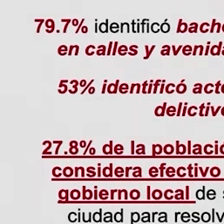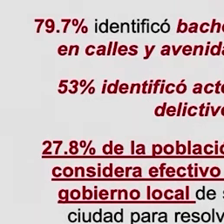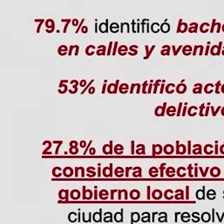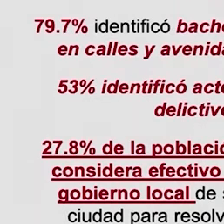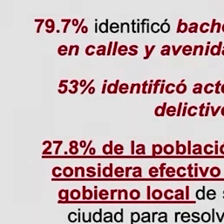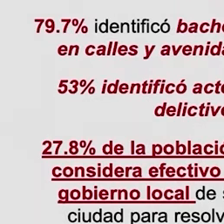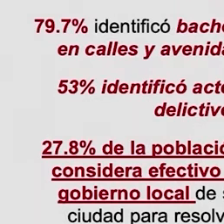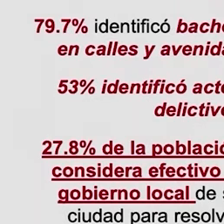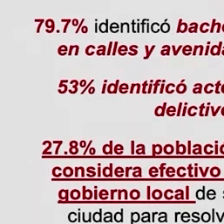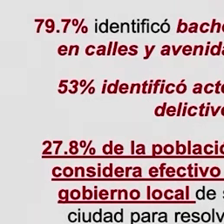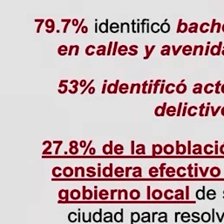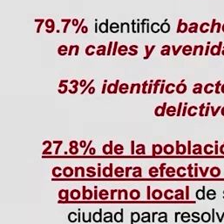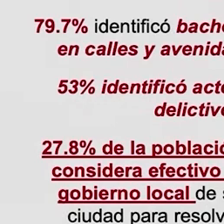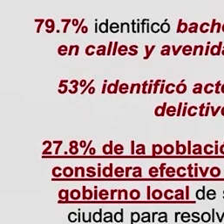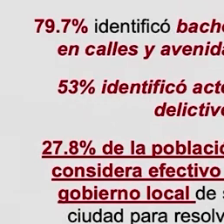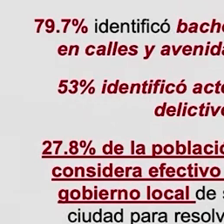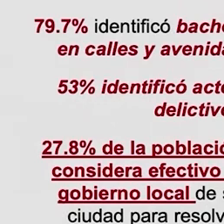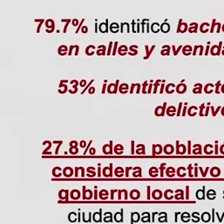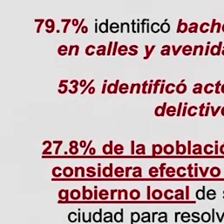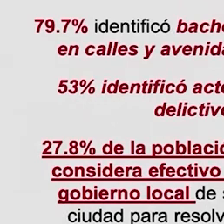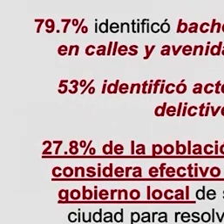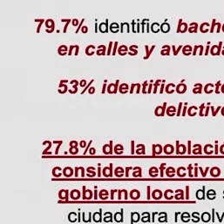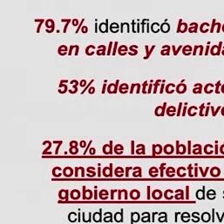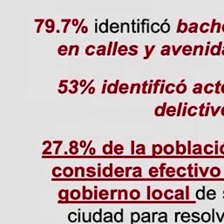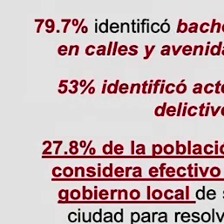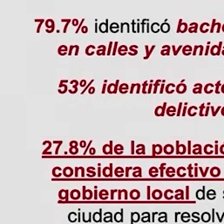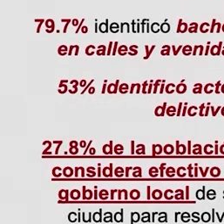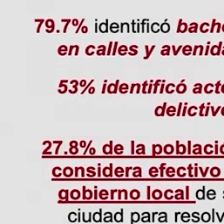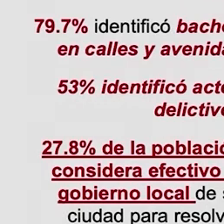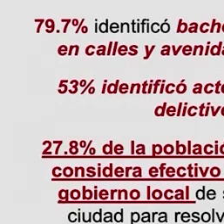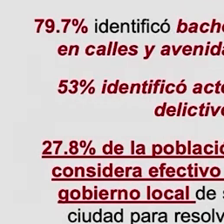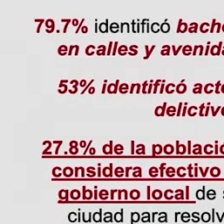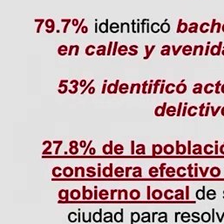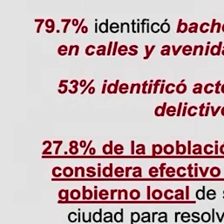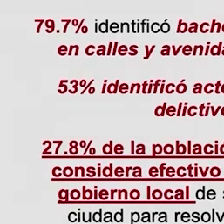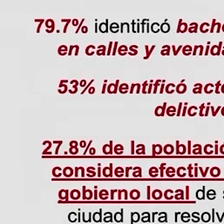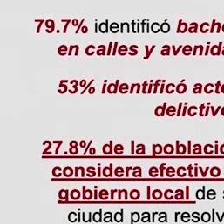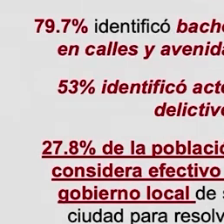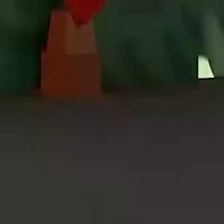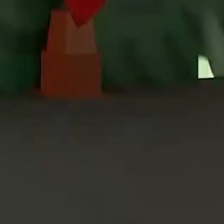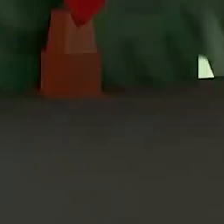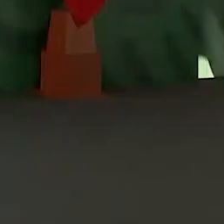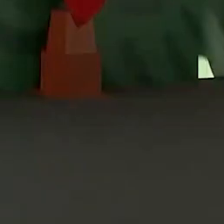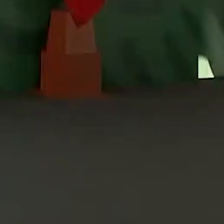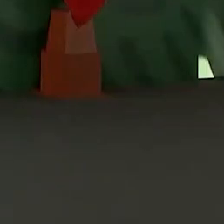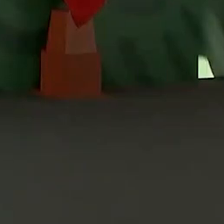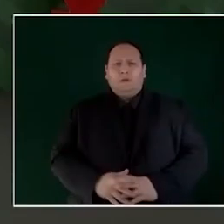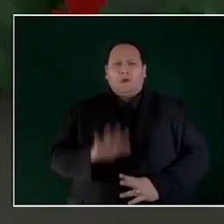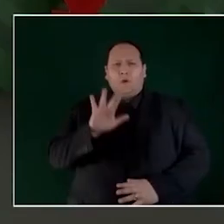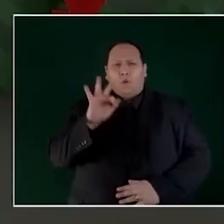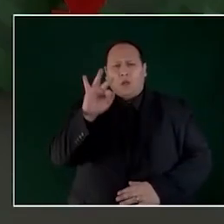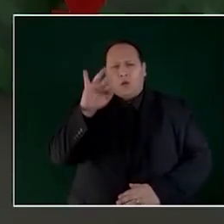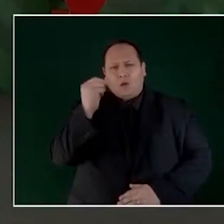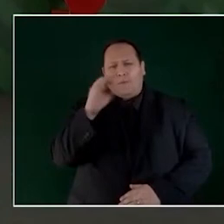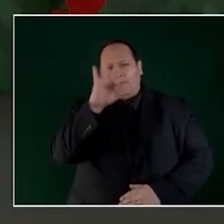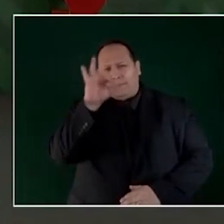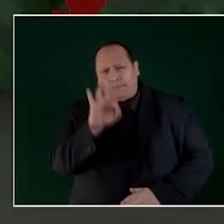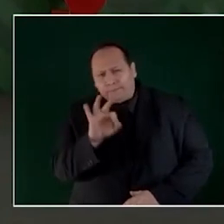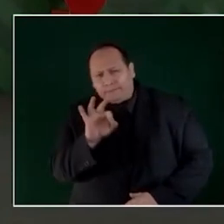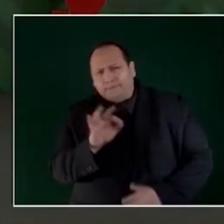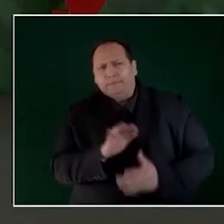51%. Coladeras tapadas por acumulación de desechos. 49%.